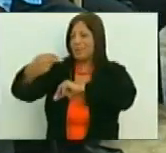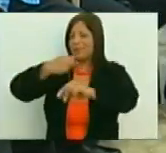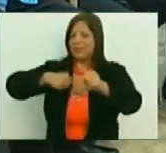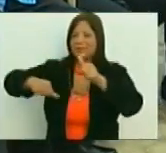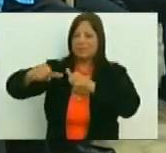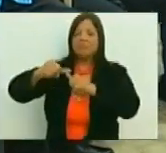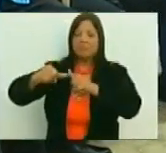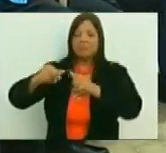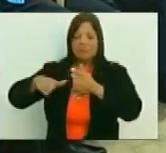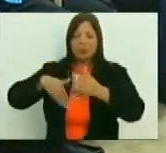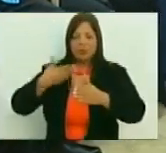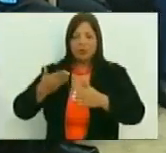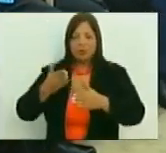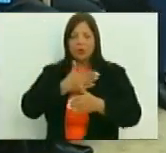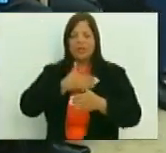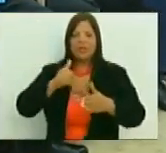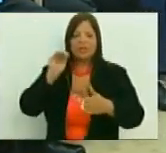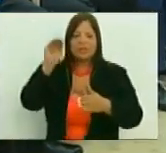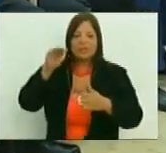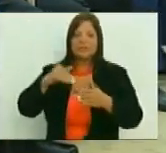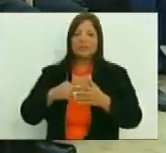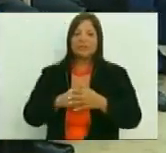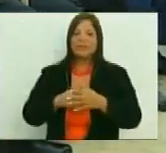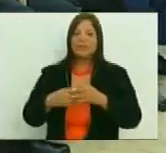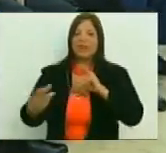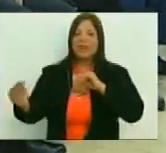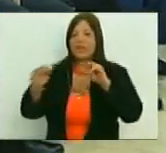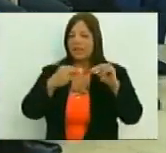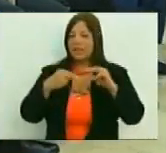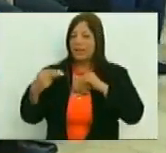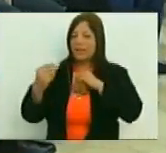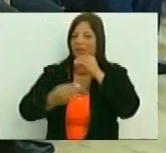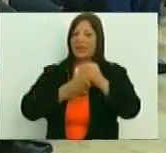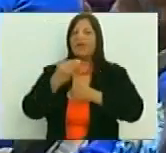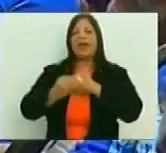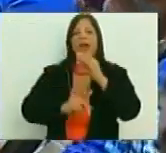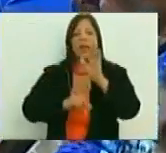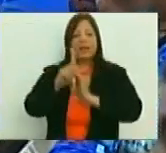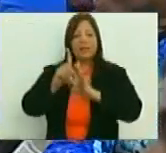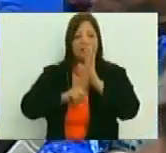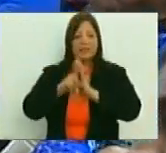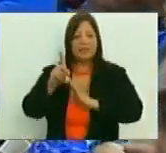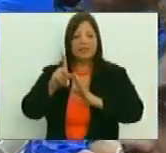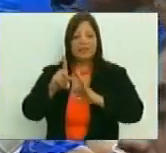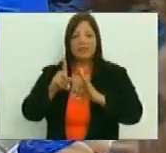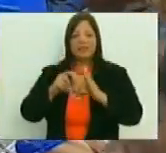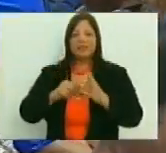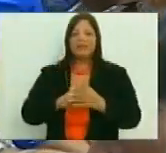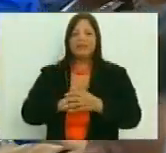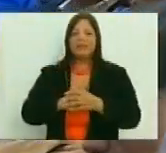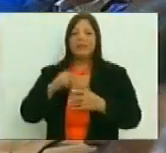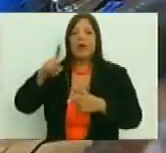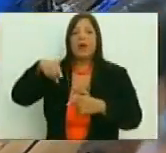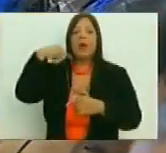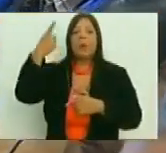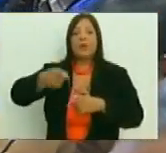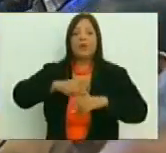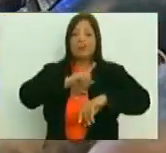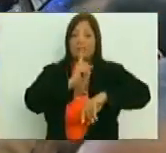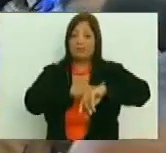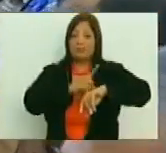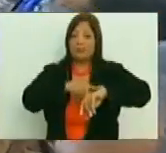aspiramos de verdad que ese debate que vamos a desarrollar a partir de las próximas horas